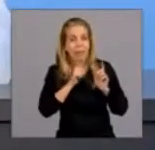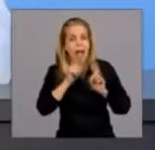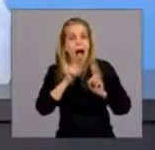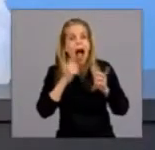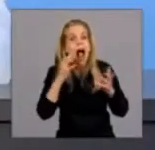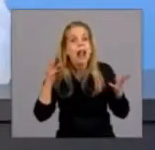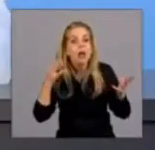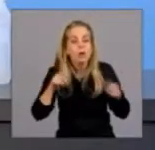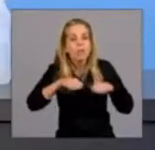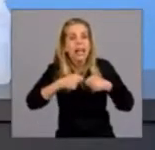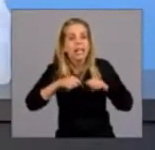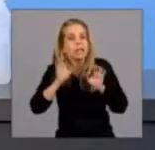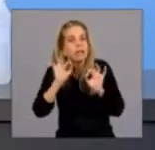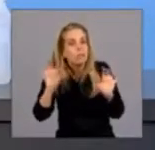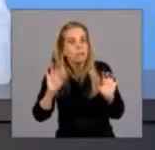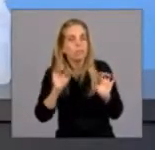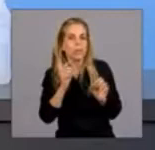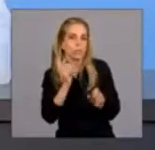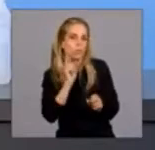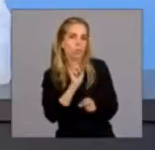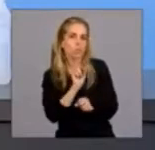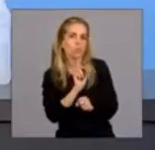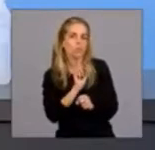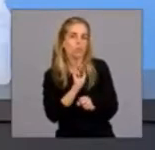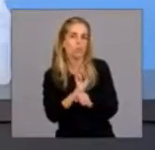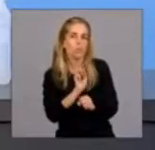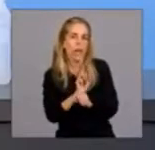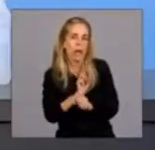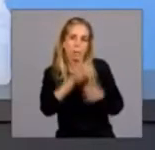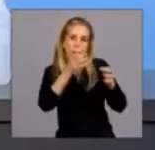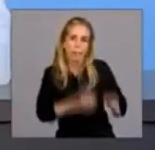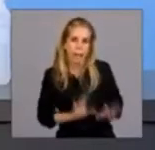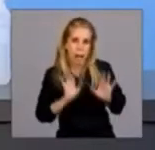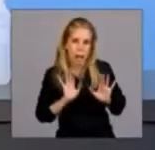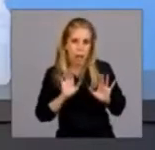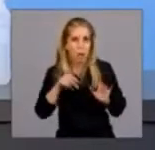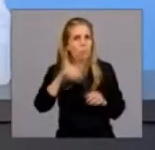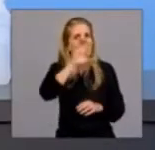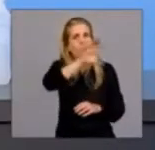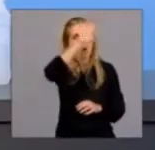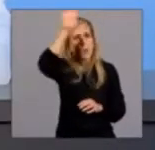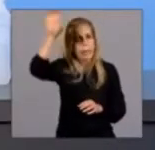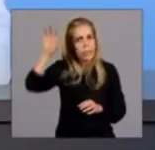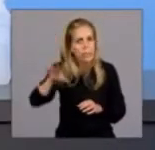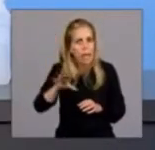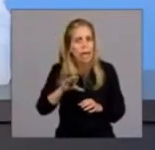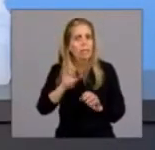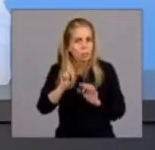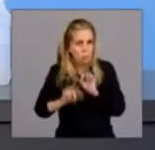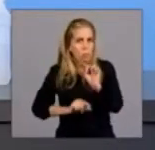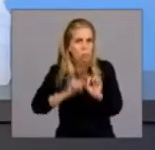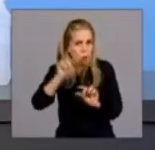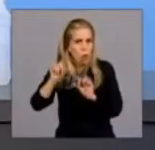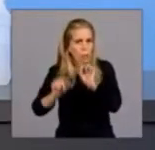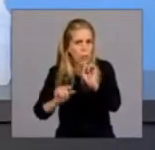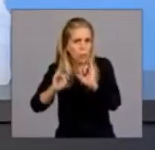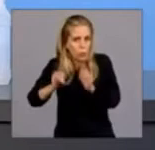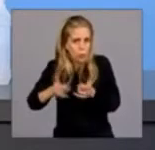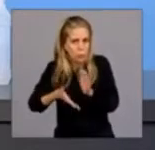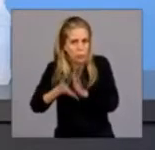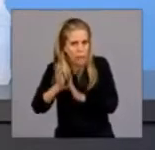hoy exigimos. Ahora, el resto del país va a salir de ese aislamiento social